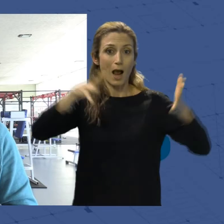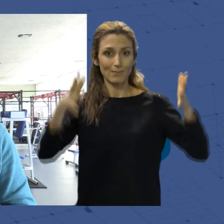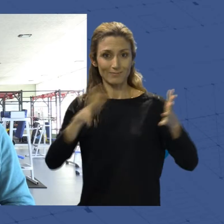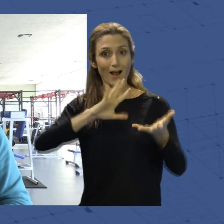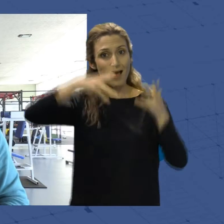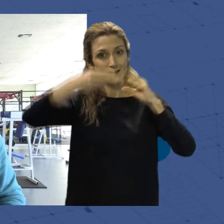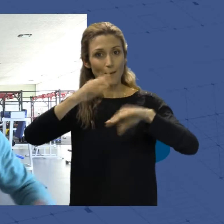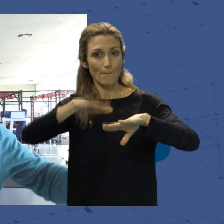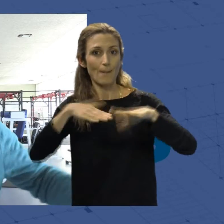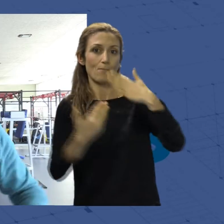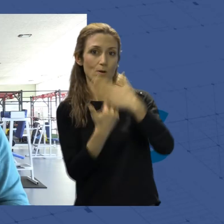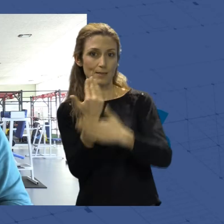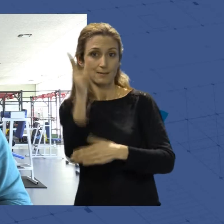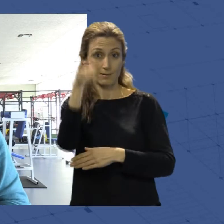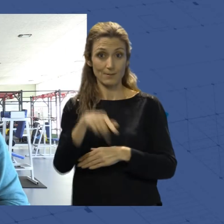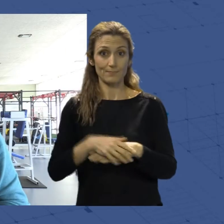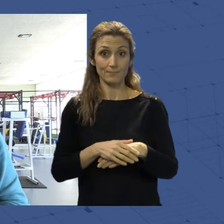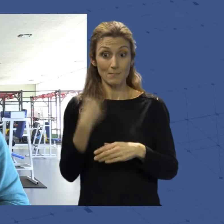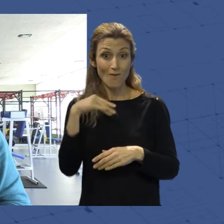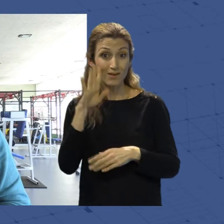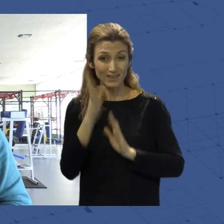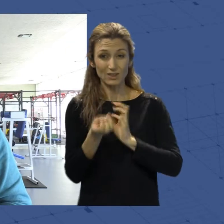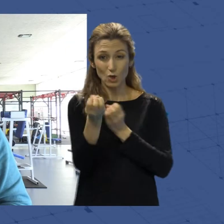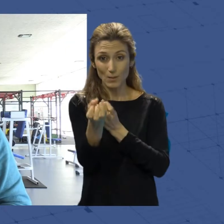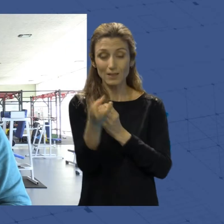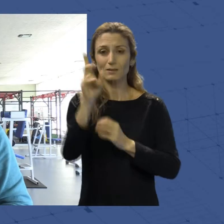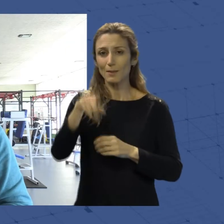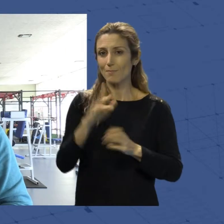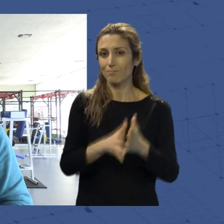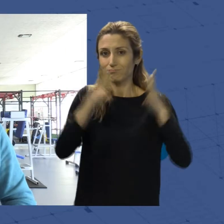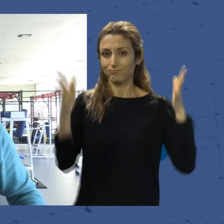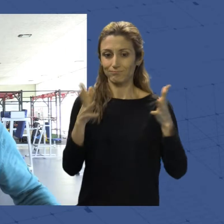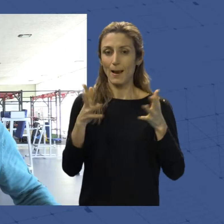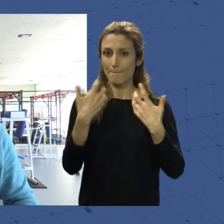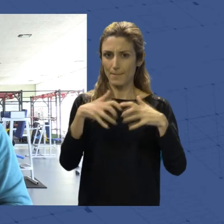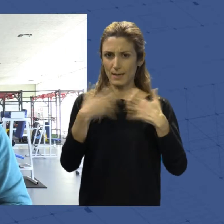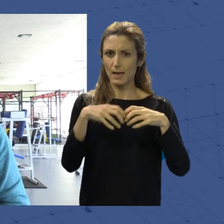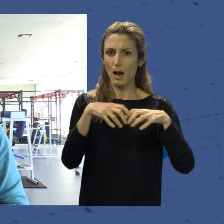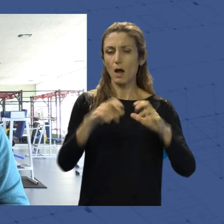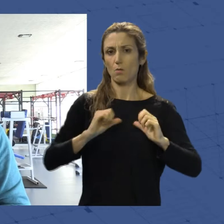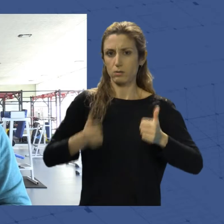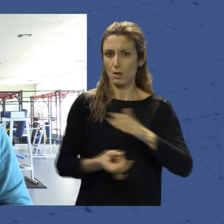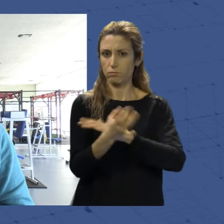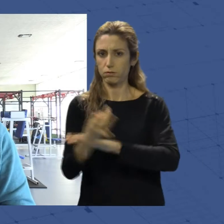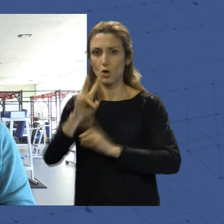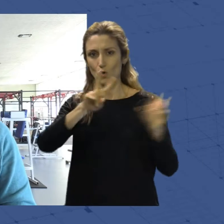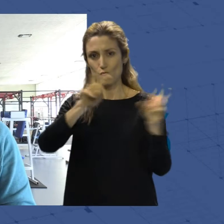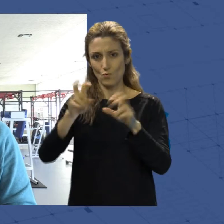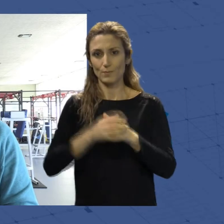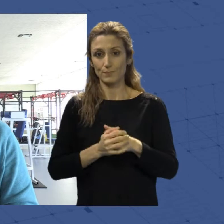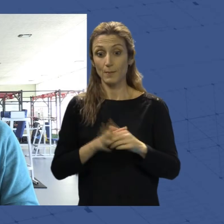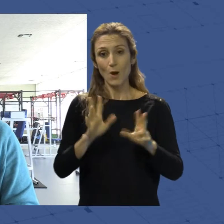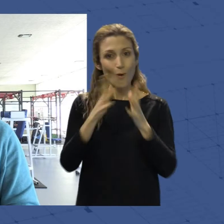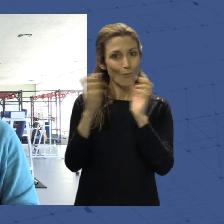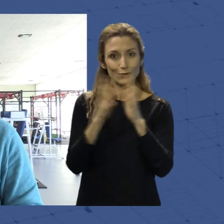mañana y también, como te he comentado, vamos a ampliar la maquinaria. Pero ya te digo, con muchísima ilusión, porque